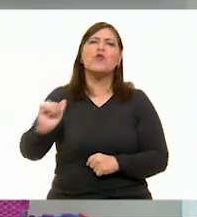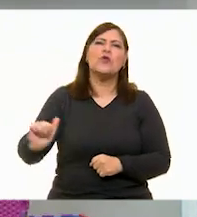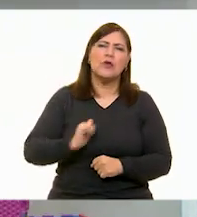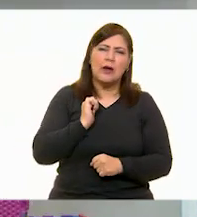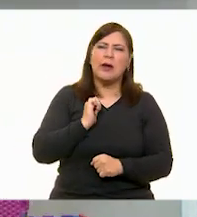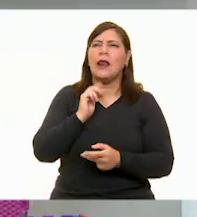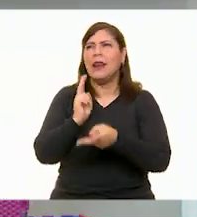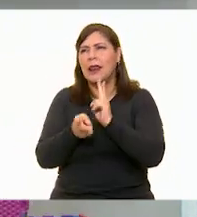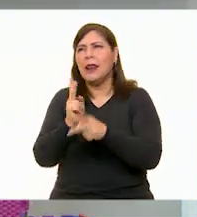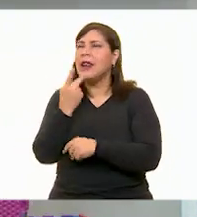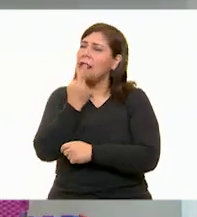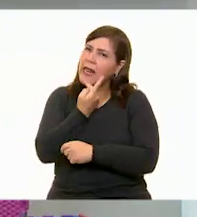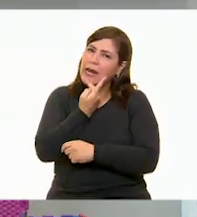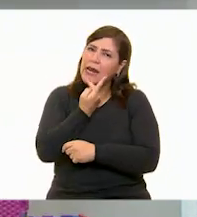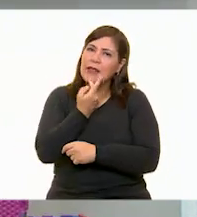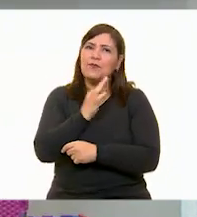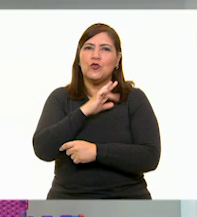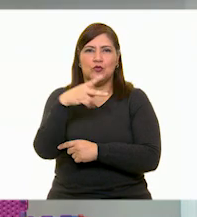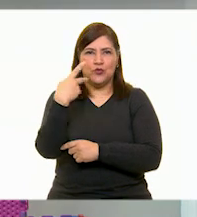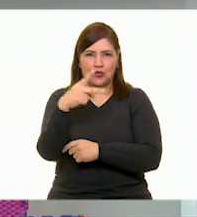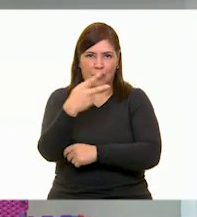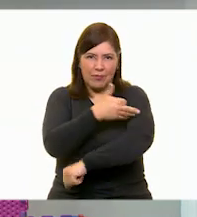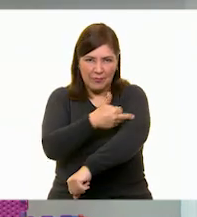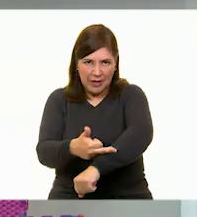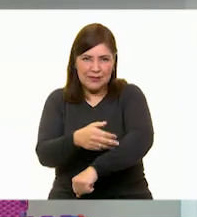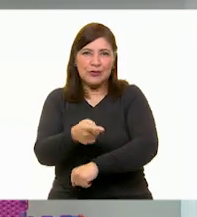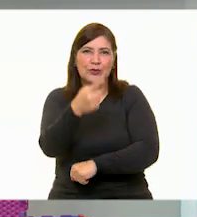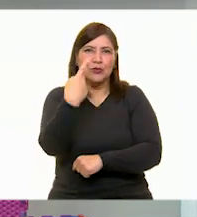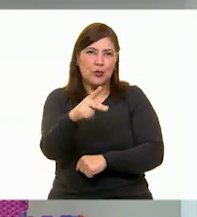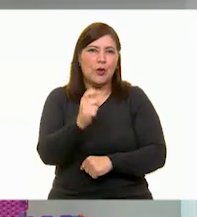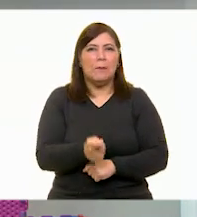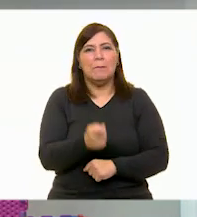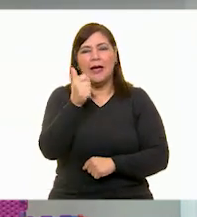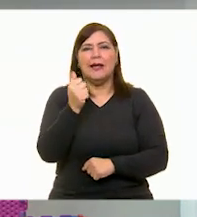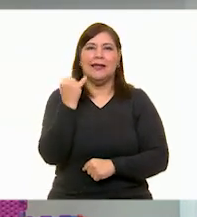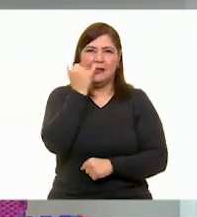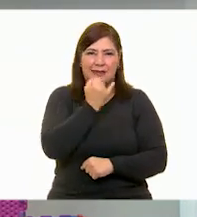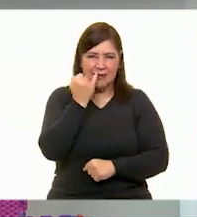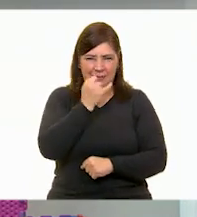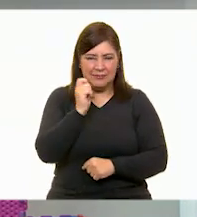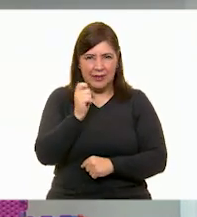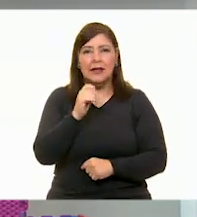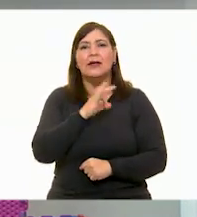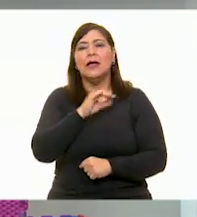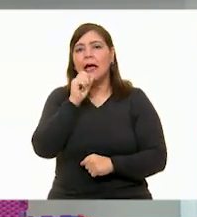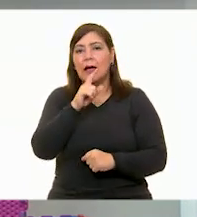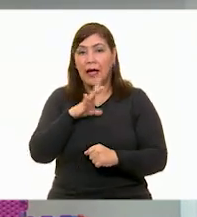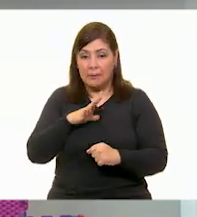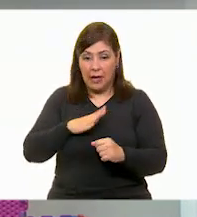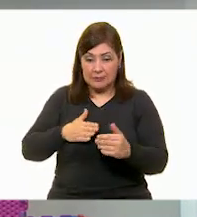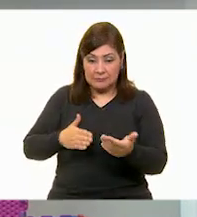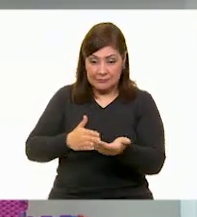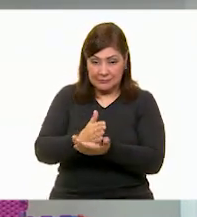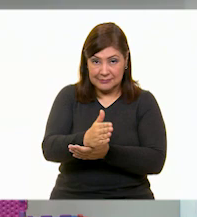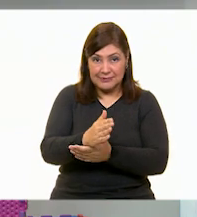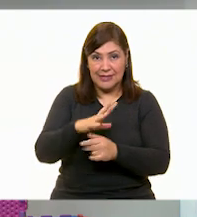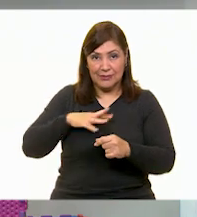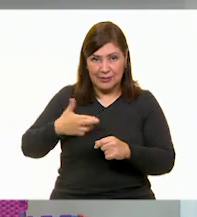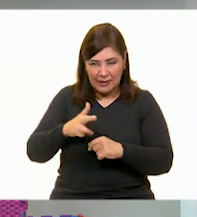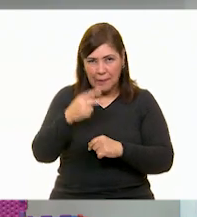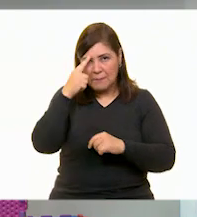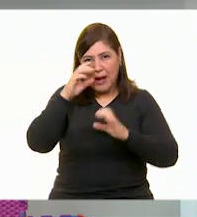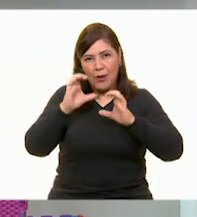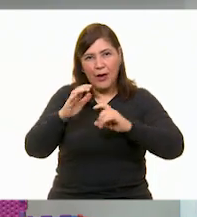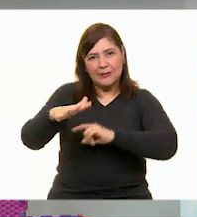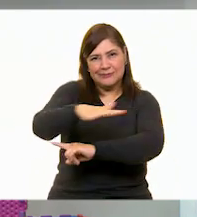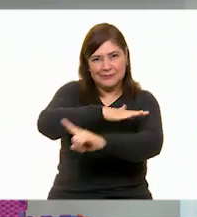momento para practicarla y platica con tu familia en tu lengua materna hasta aquí terminamos con cruzando el río por el cuidado